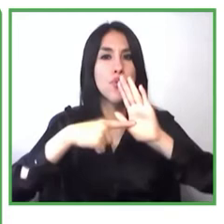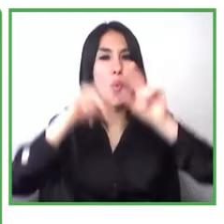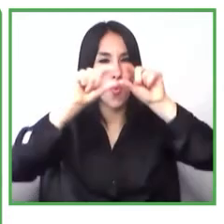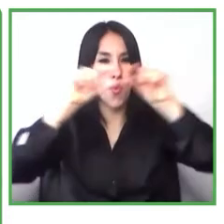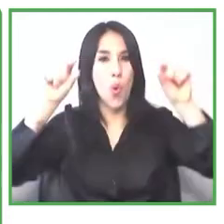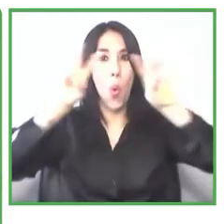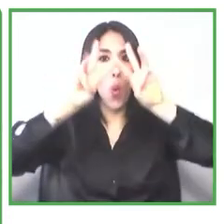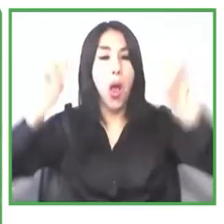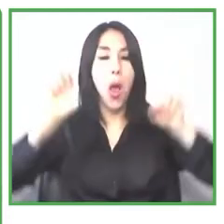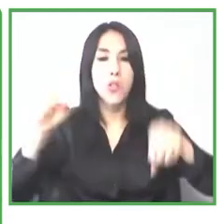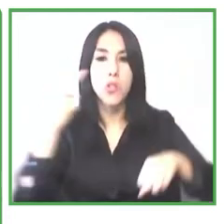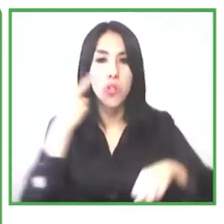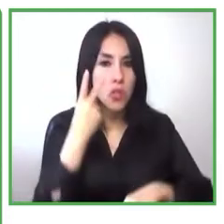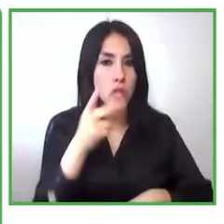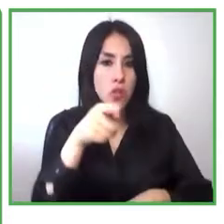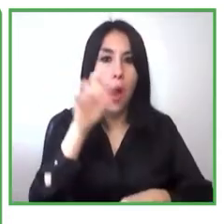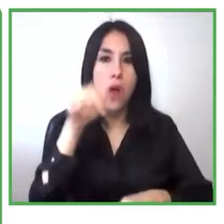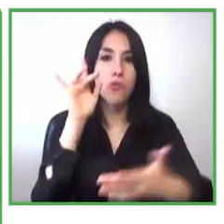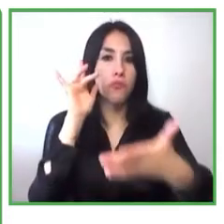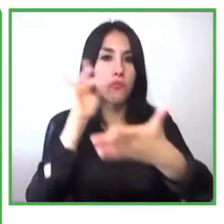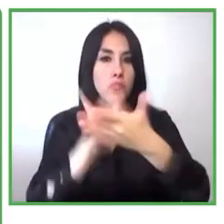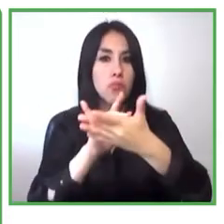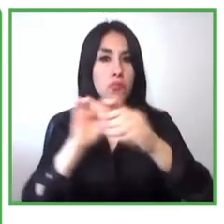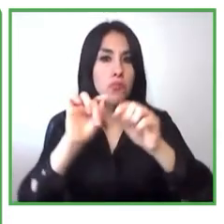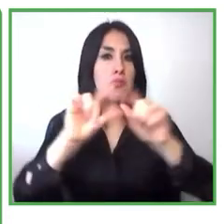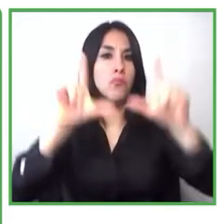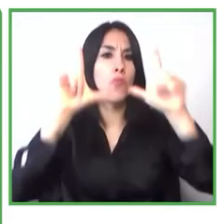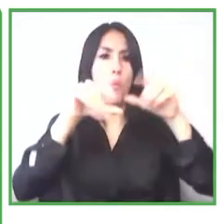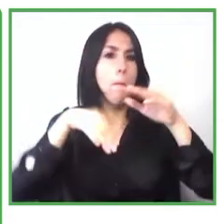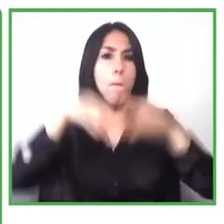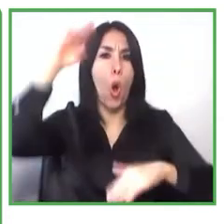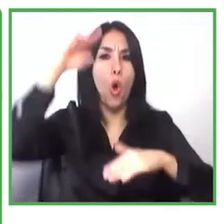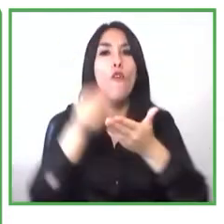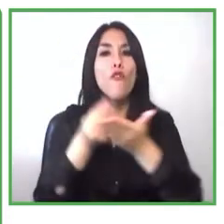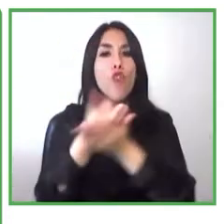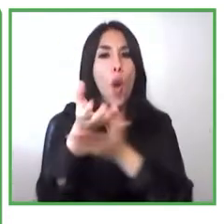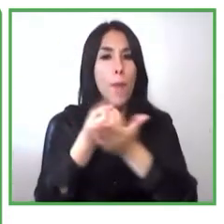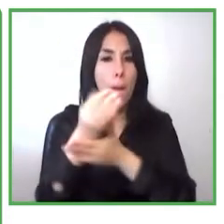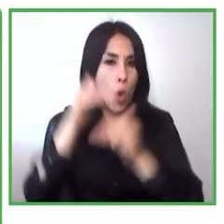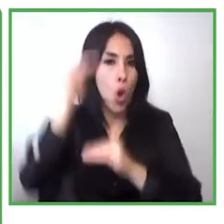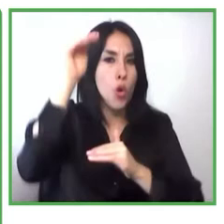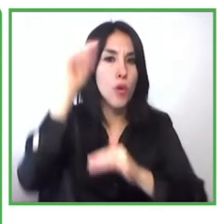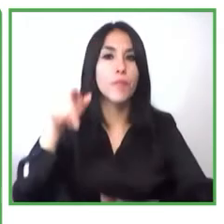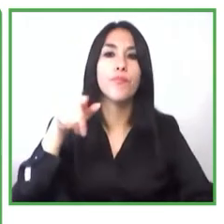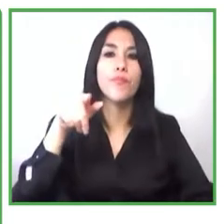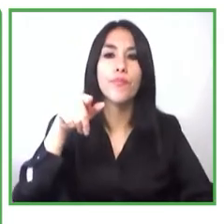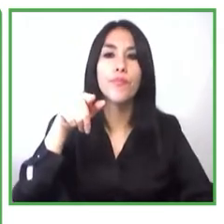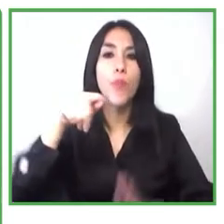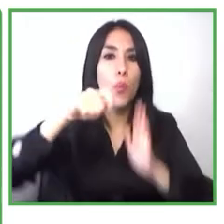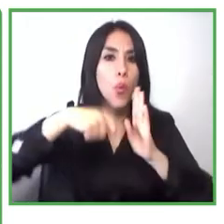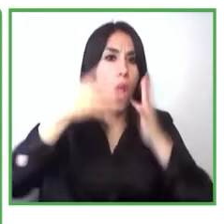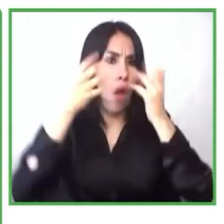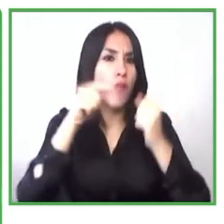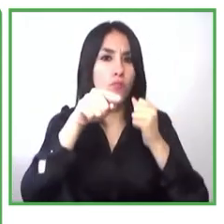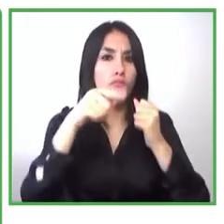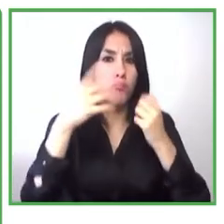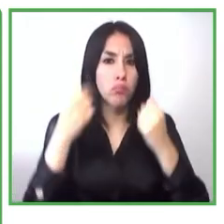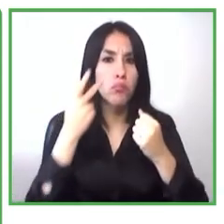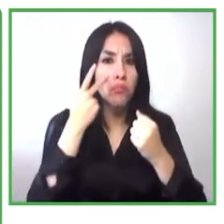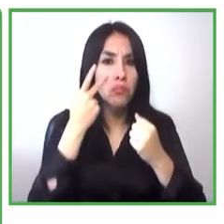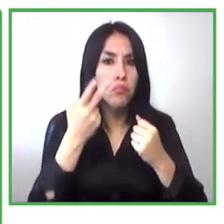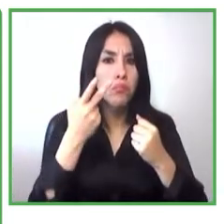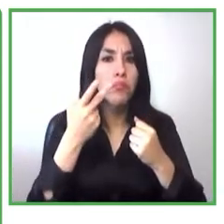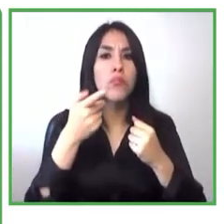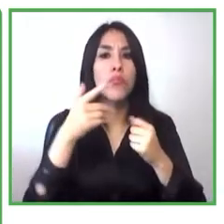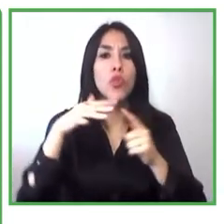y pues sigo atento a cualquier inquietud que puedan tener nos pueden escribir a través de nuestras redes sociales y en nuestros contactos